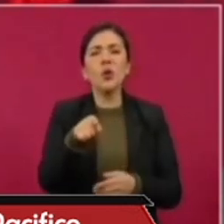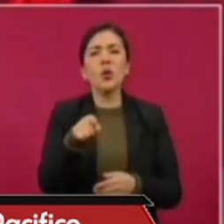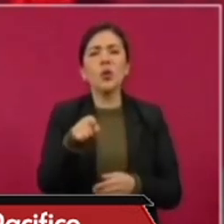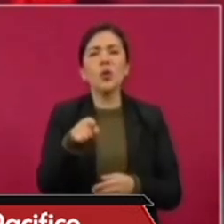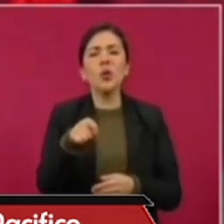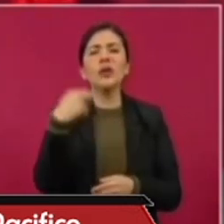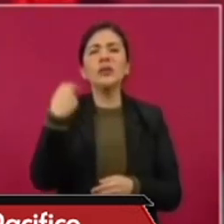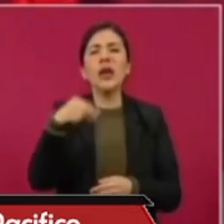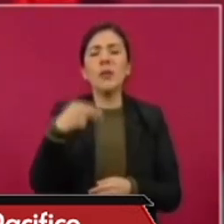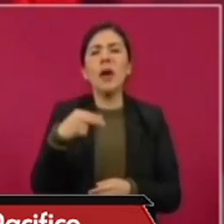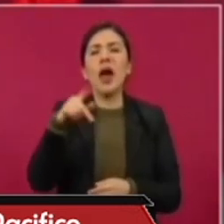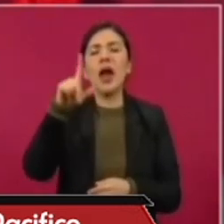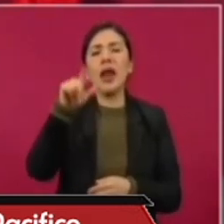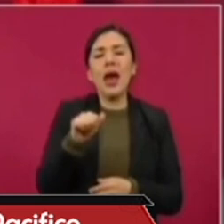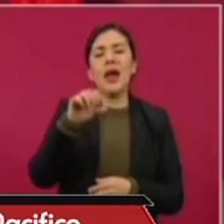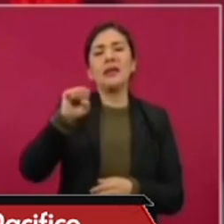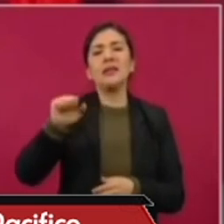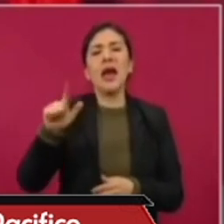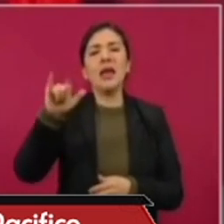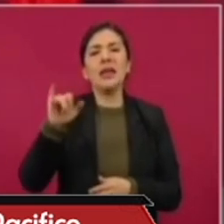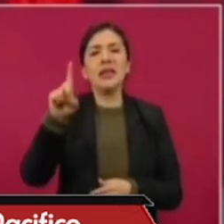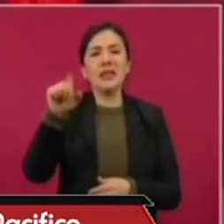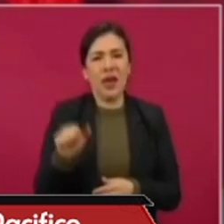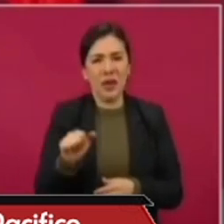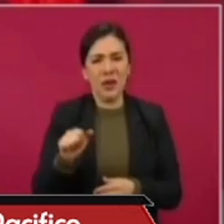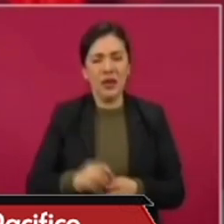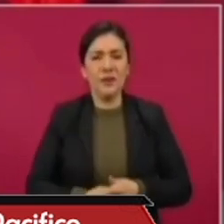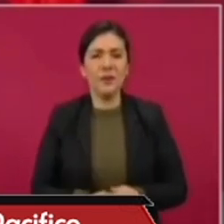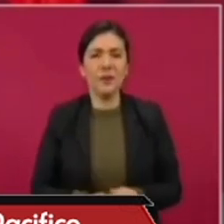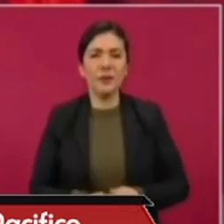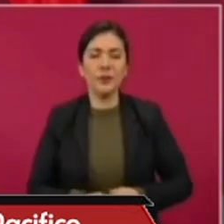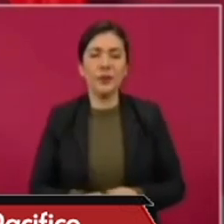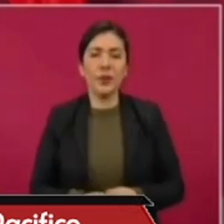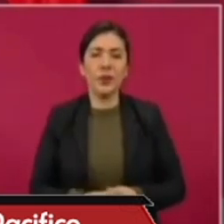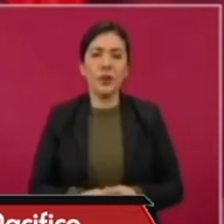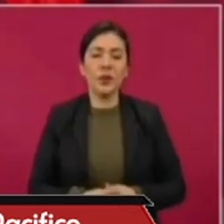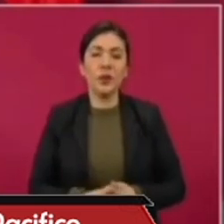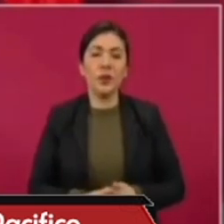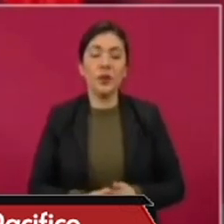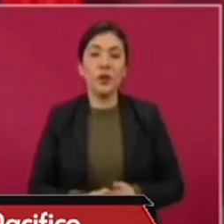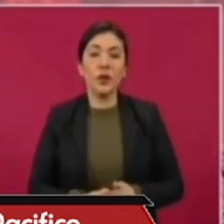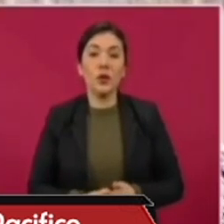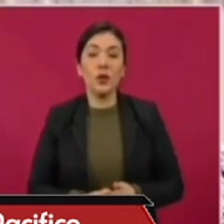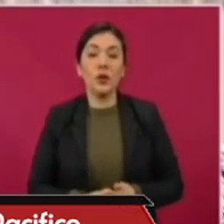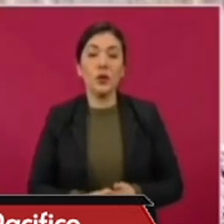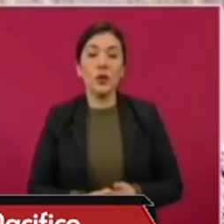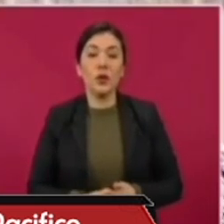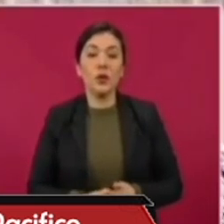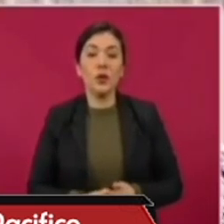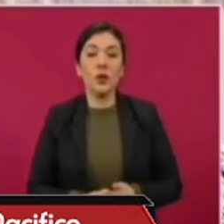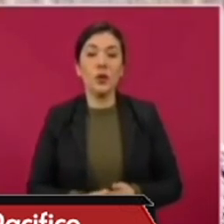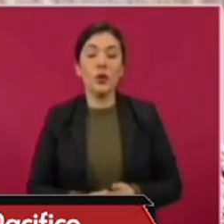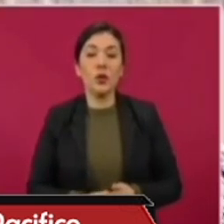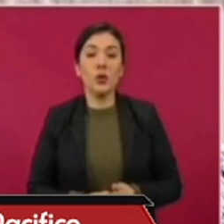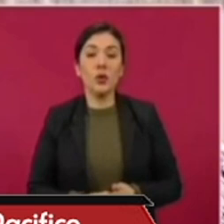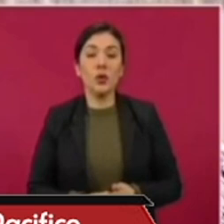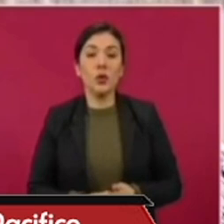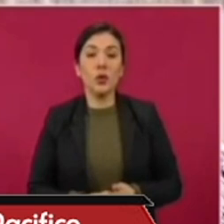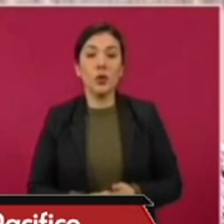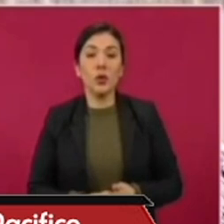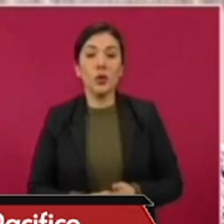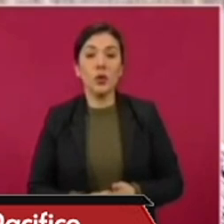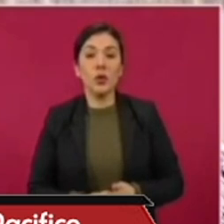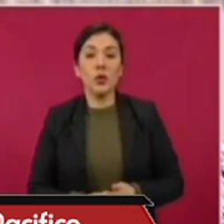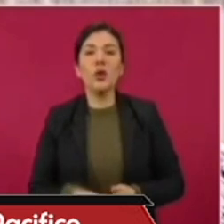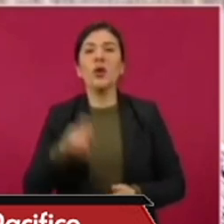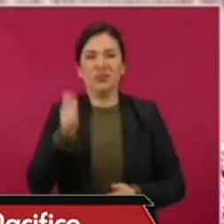salida, lo que recibieron los